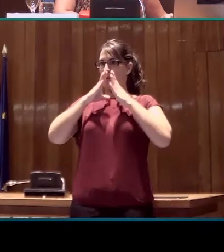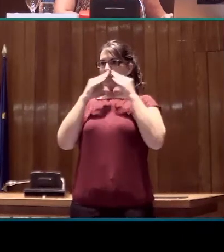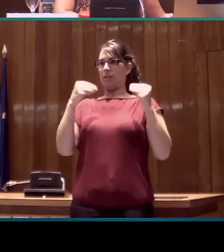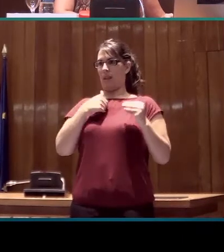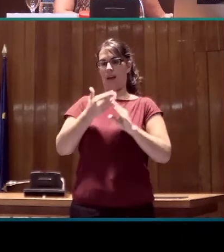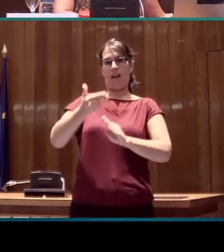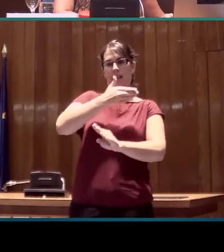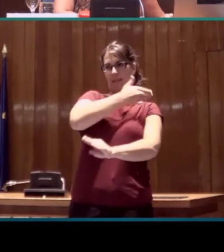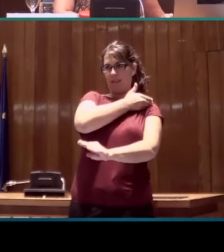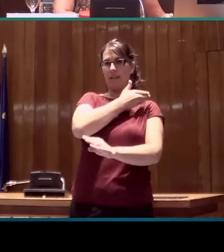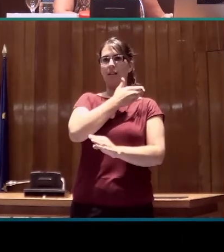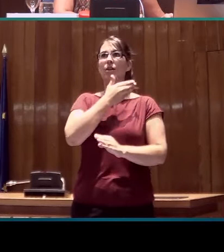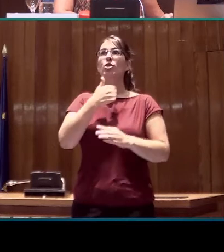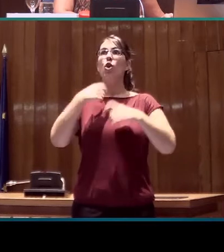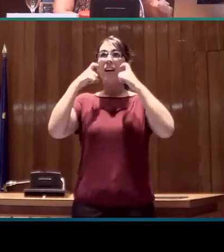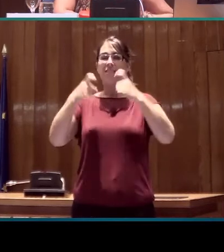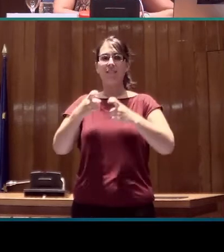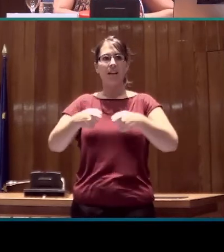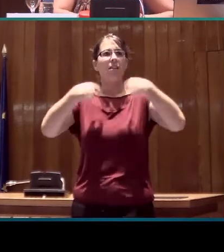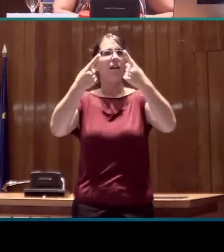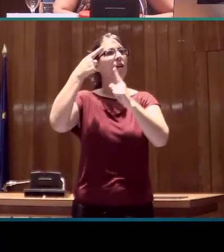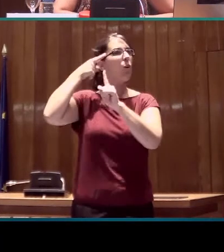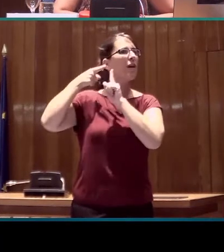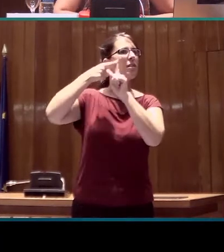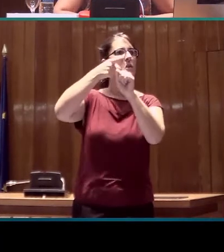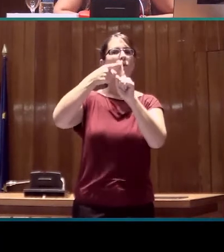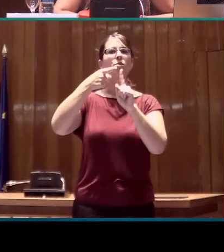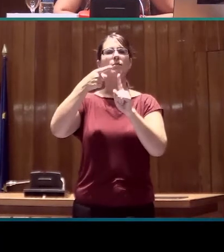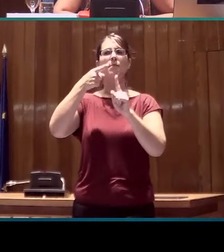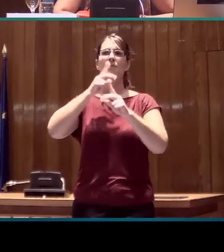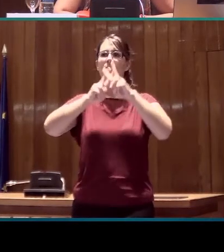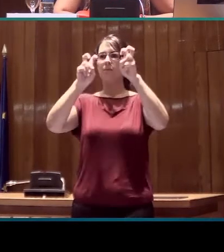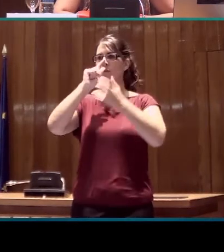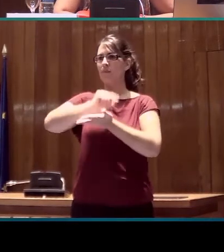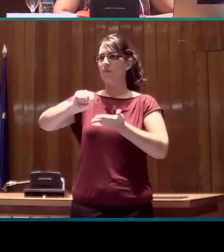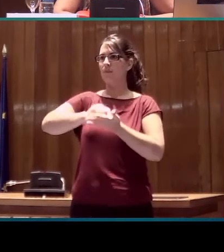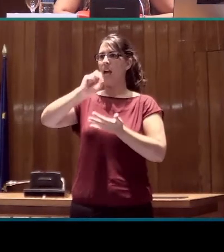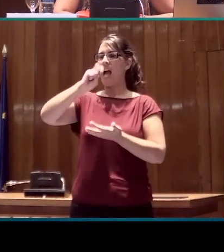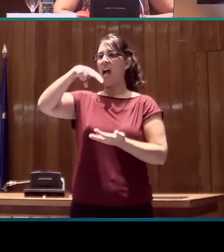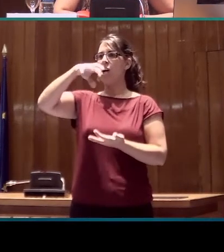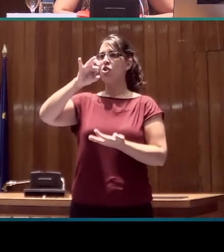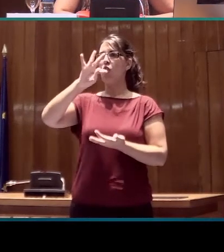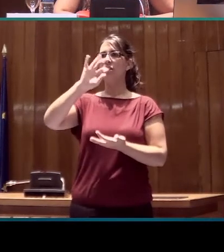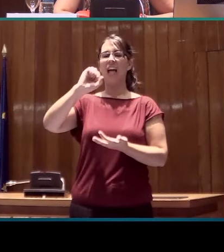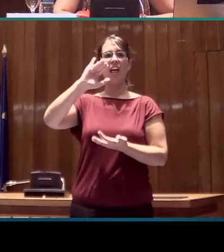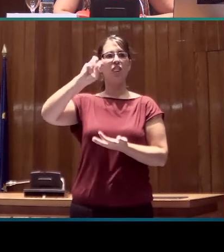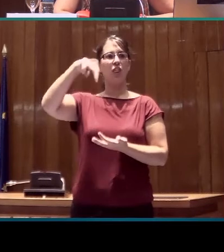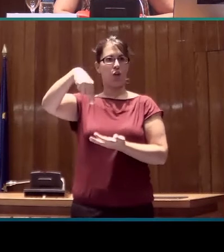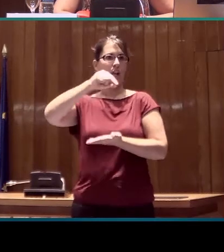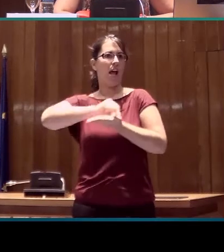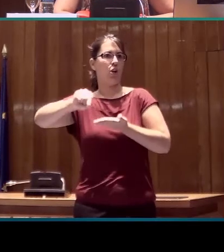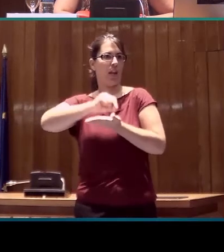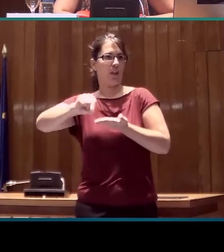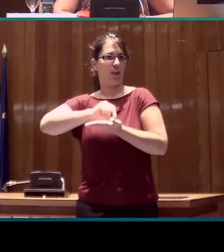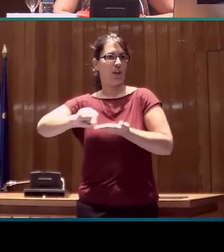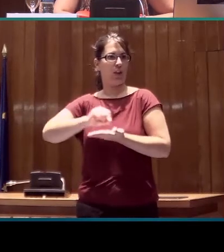Voy a tratar de establecer los objetivos de una anotación en ELAM. Ya se ha introducido